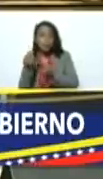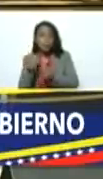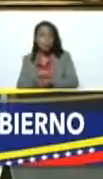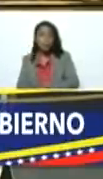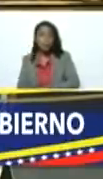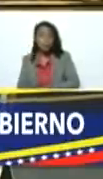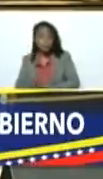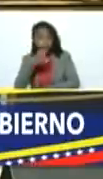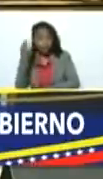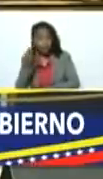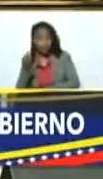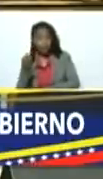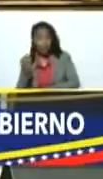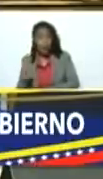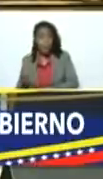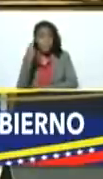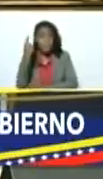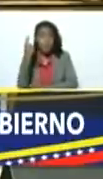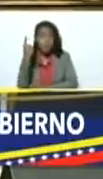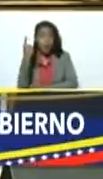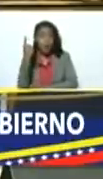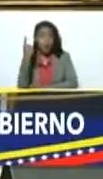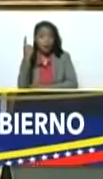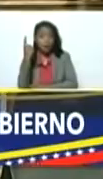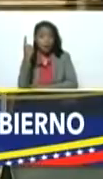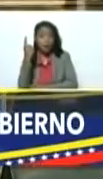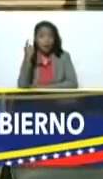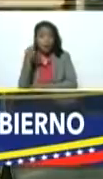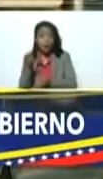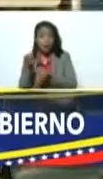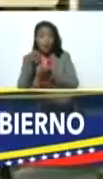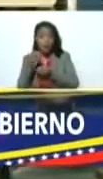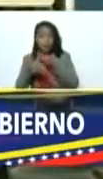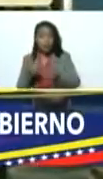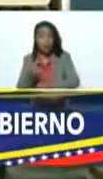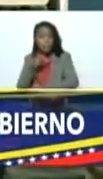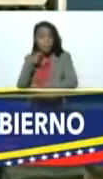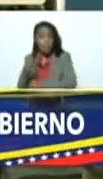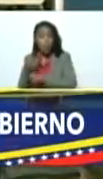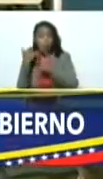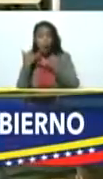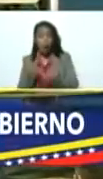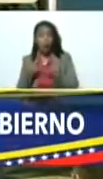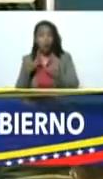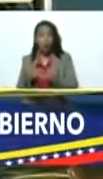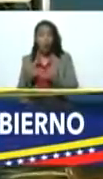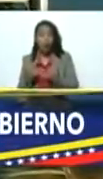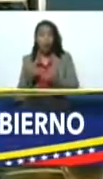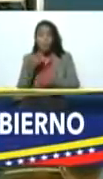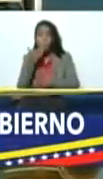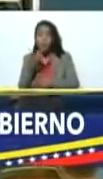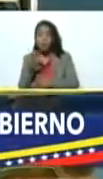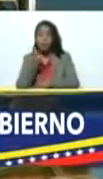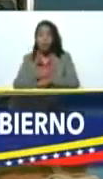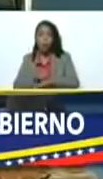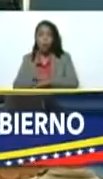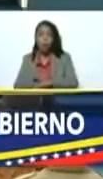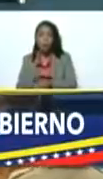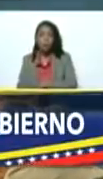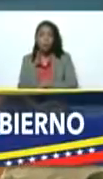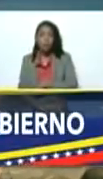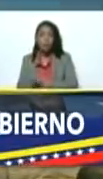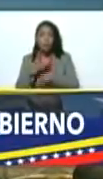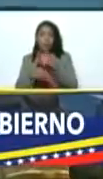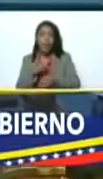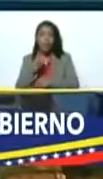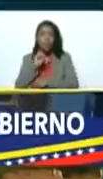el primer desembolso que se va a ejecutar ahora en las próximas horas sería